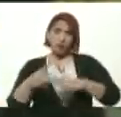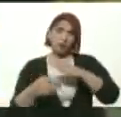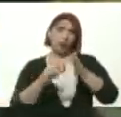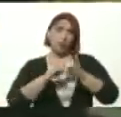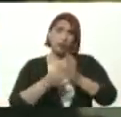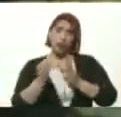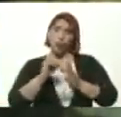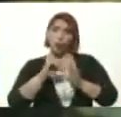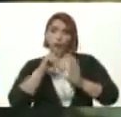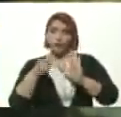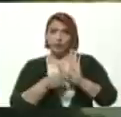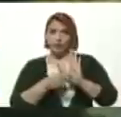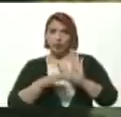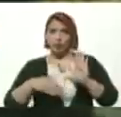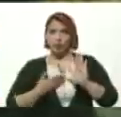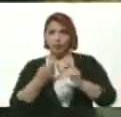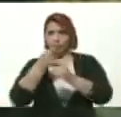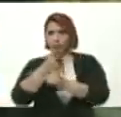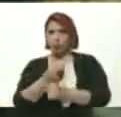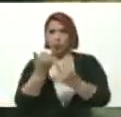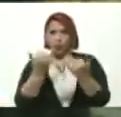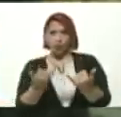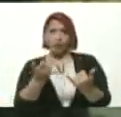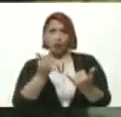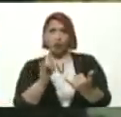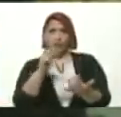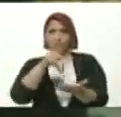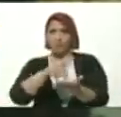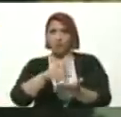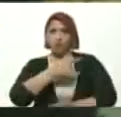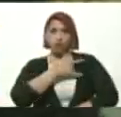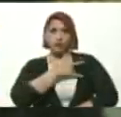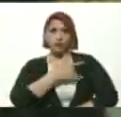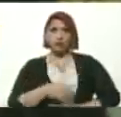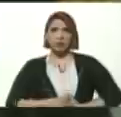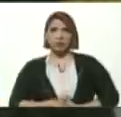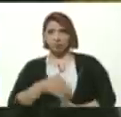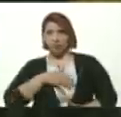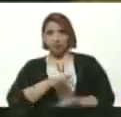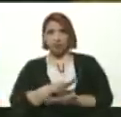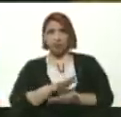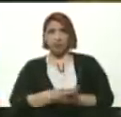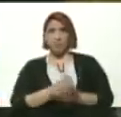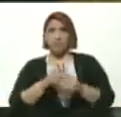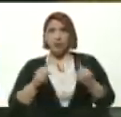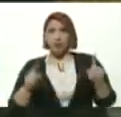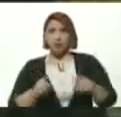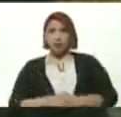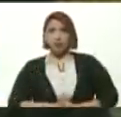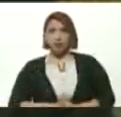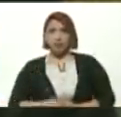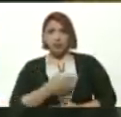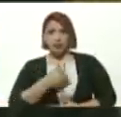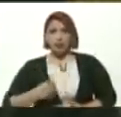Pudieron ser Bachilleres Y ahorita Están cursando Ya su universidad Tranquilamente Y por eso Queremos darles Gracias como Organización